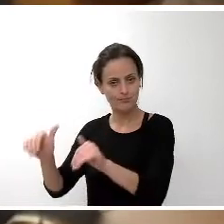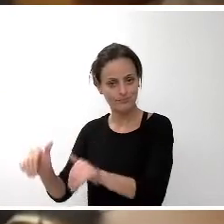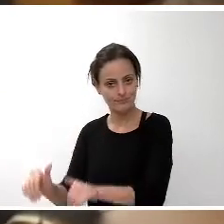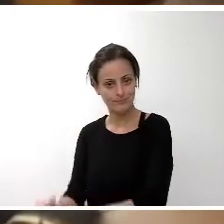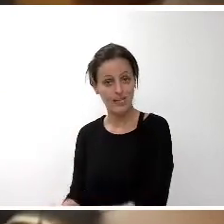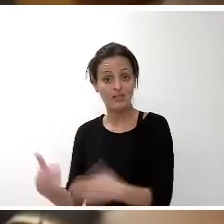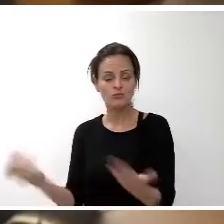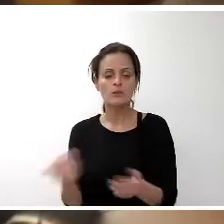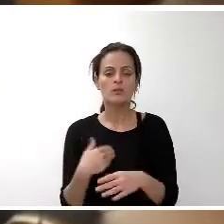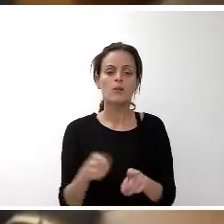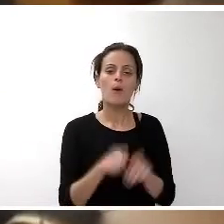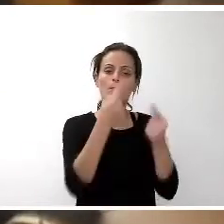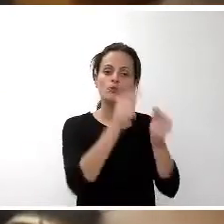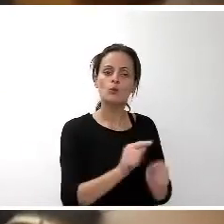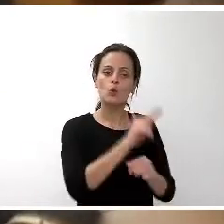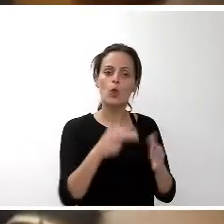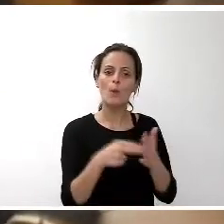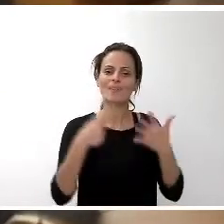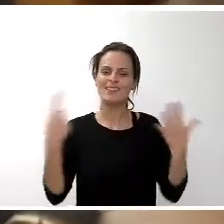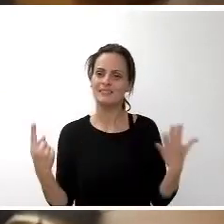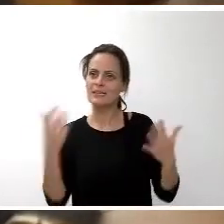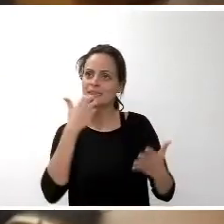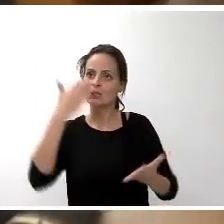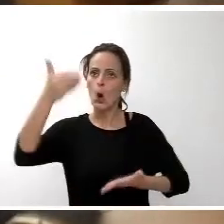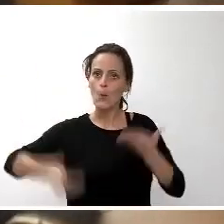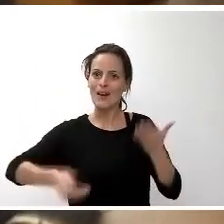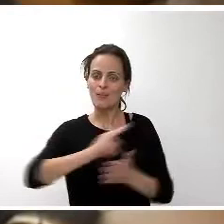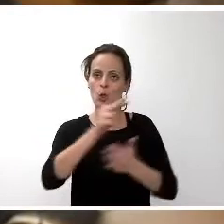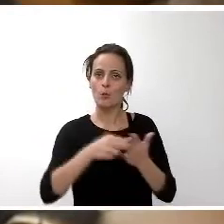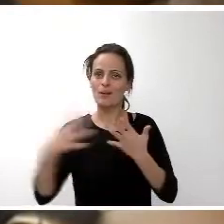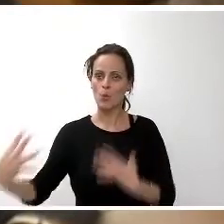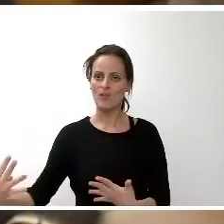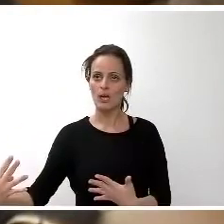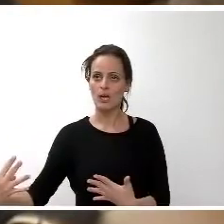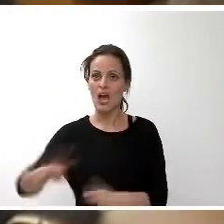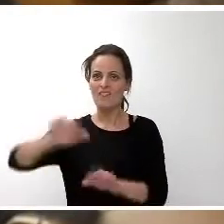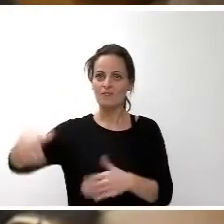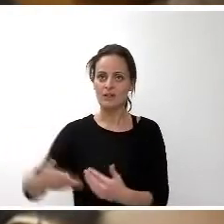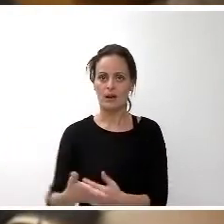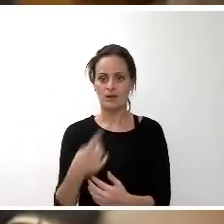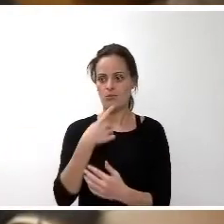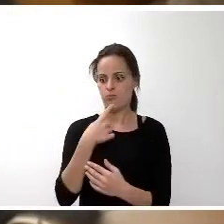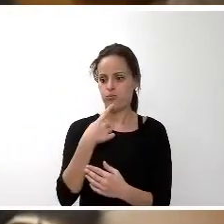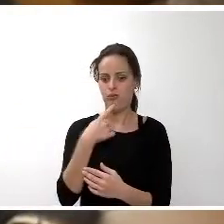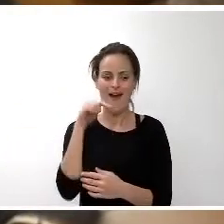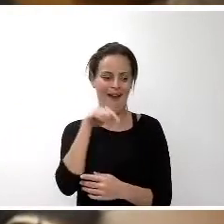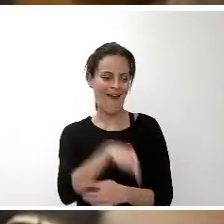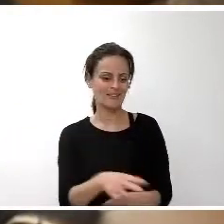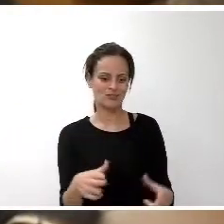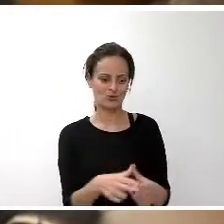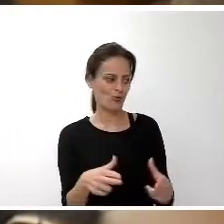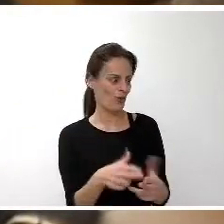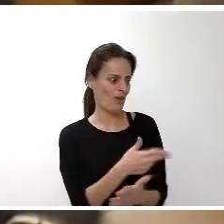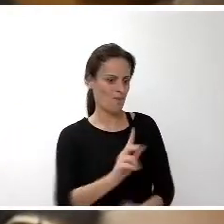presupuesto del 2016 comparado con el presupuesto del 2009 es mucho más social que en aquel